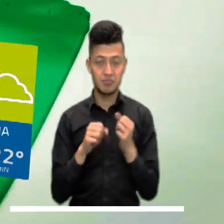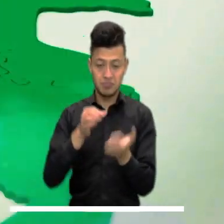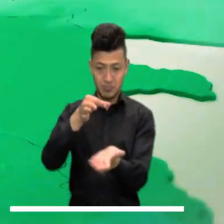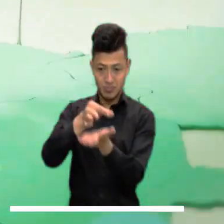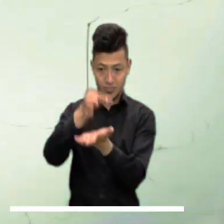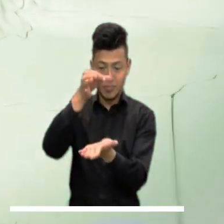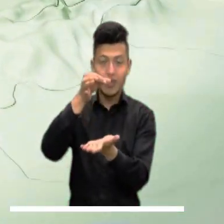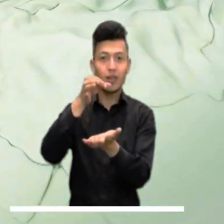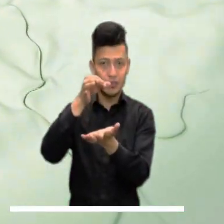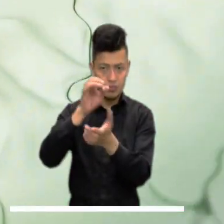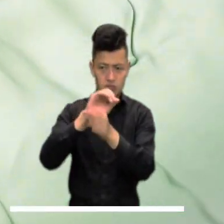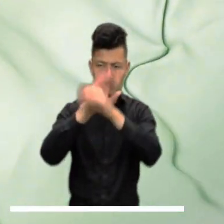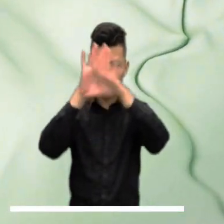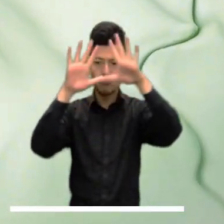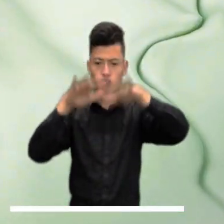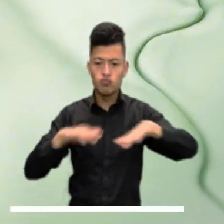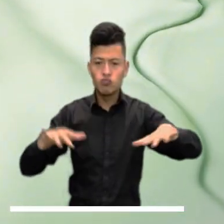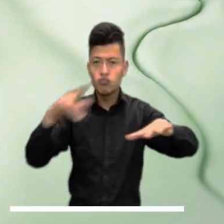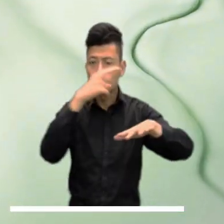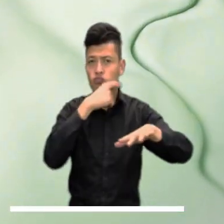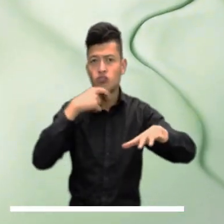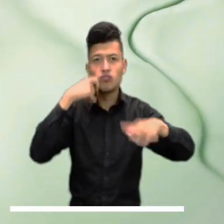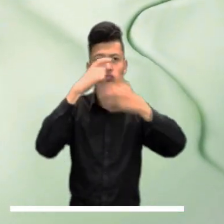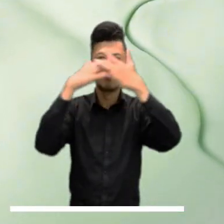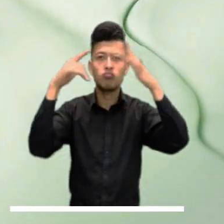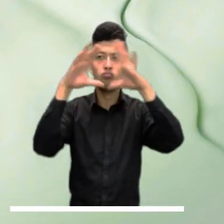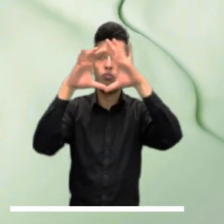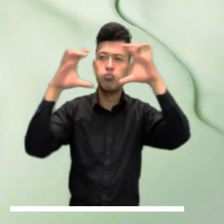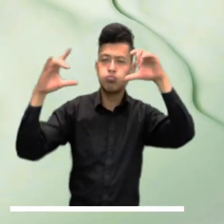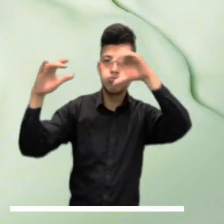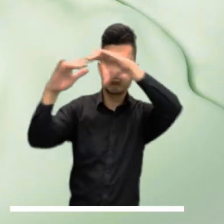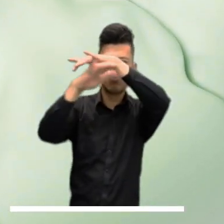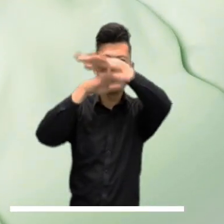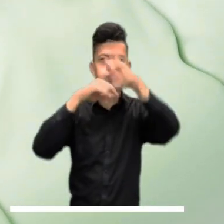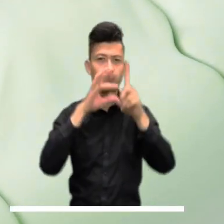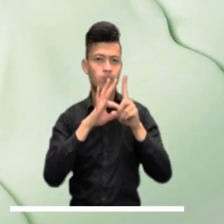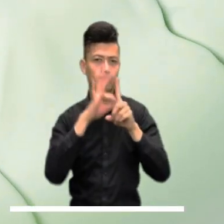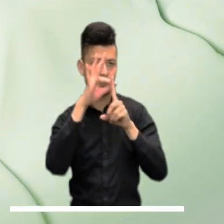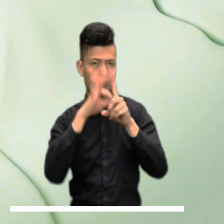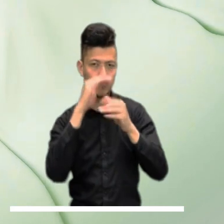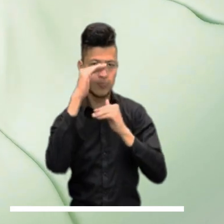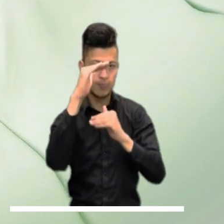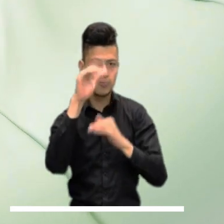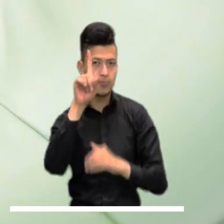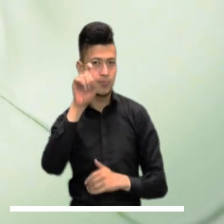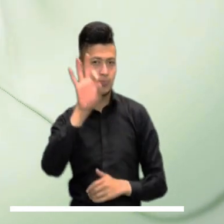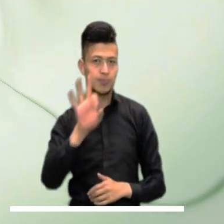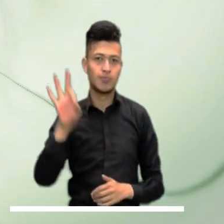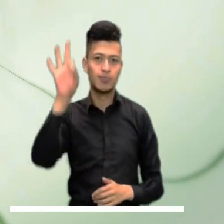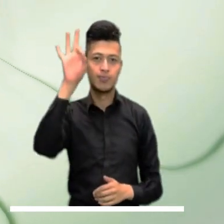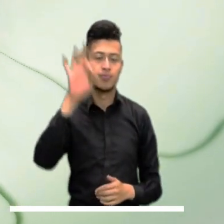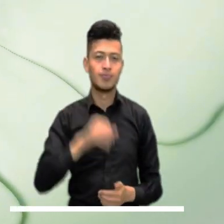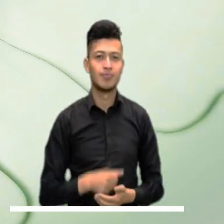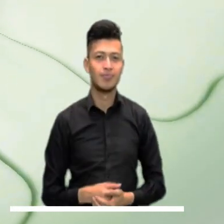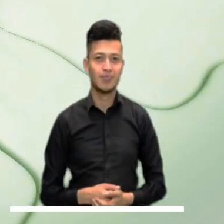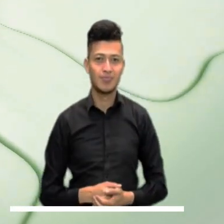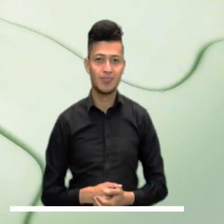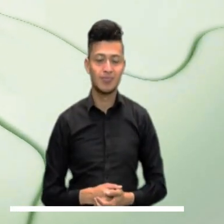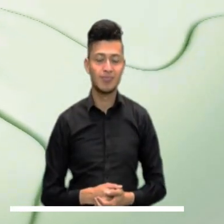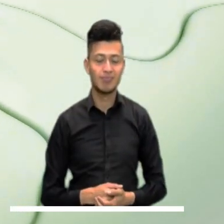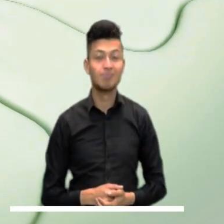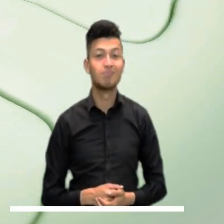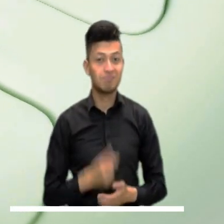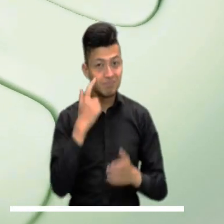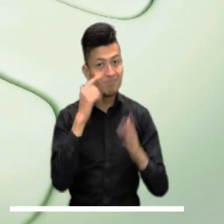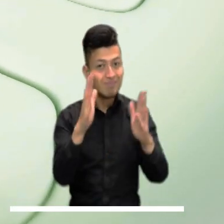Por su parte, la capital del país inicia el día con un tiempo seco, un cielo parcialmente nublado y una mínima de 6